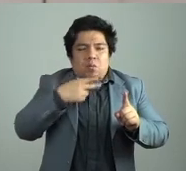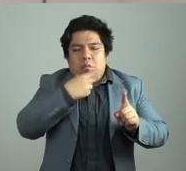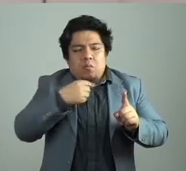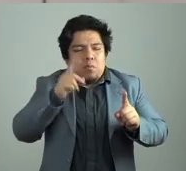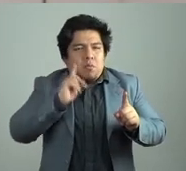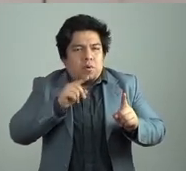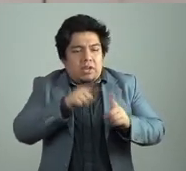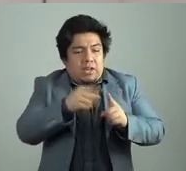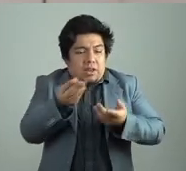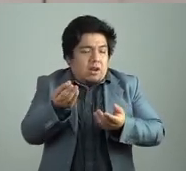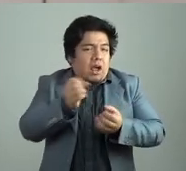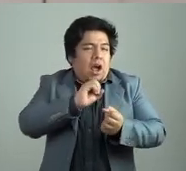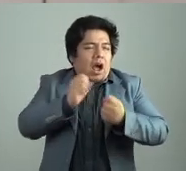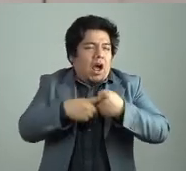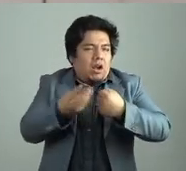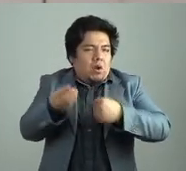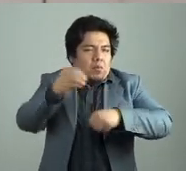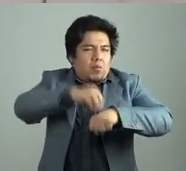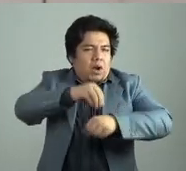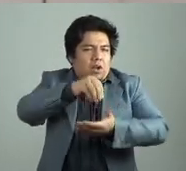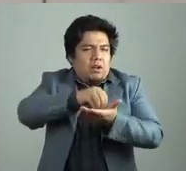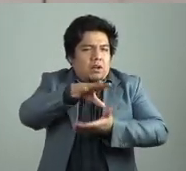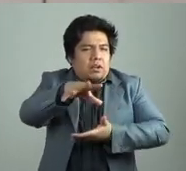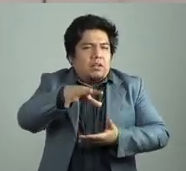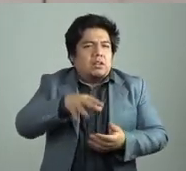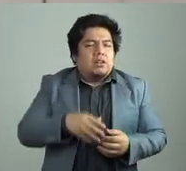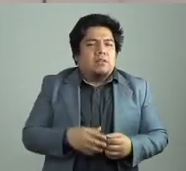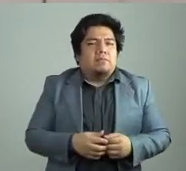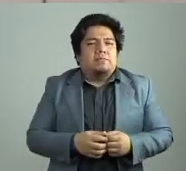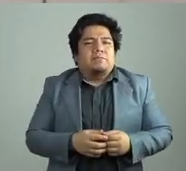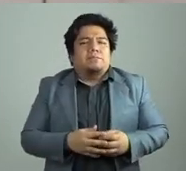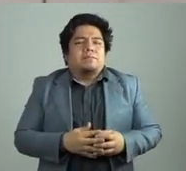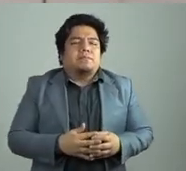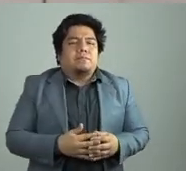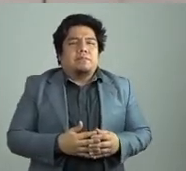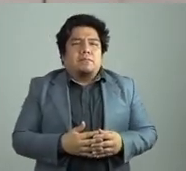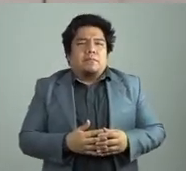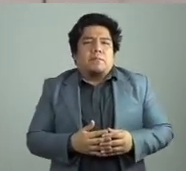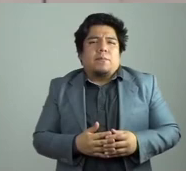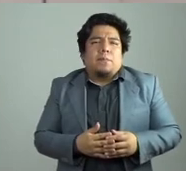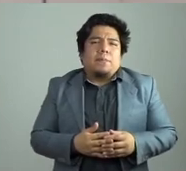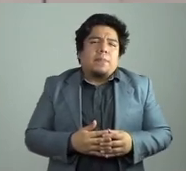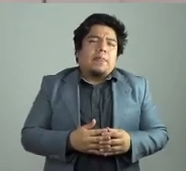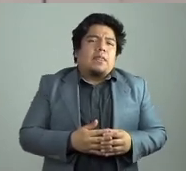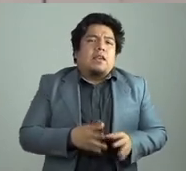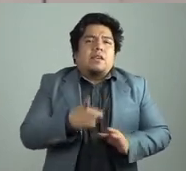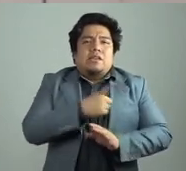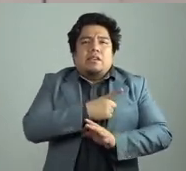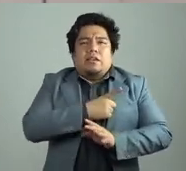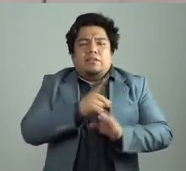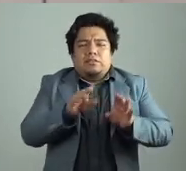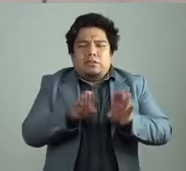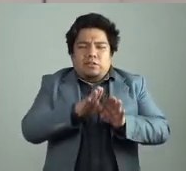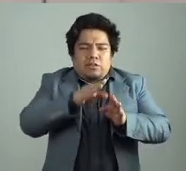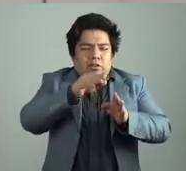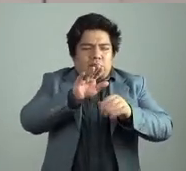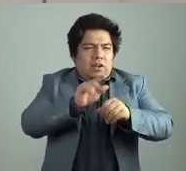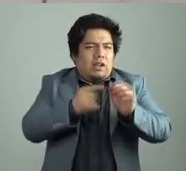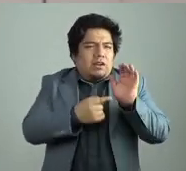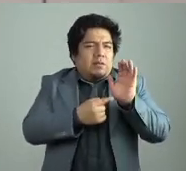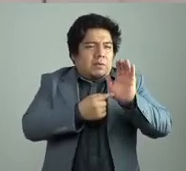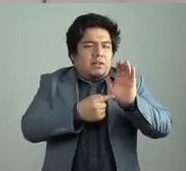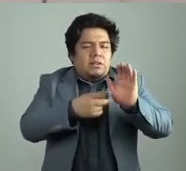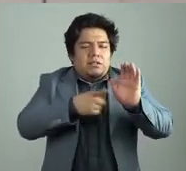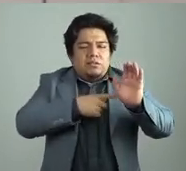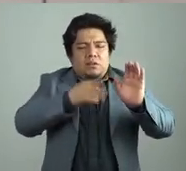de alguna manera, que ayuden a repensar, ¿no? La disciplina,